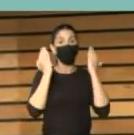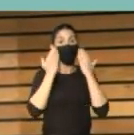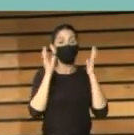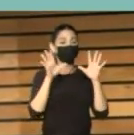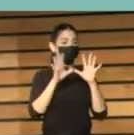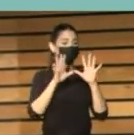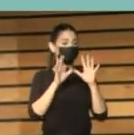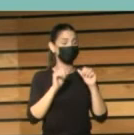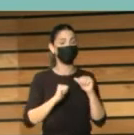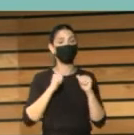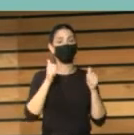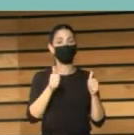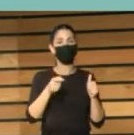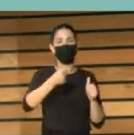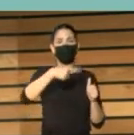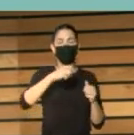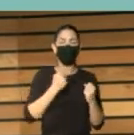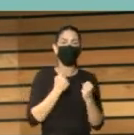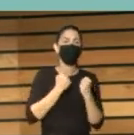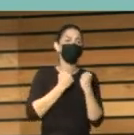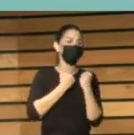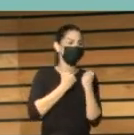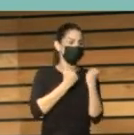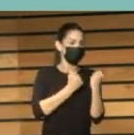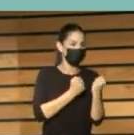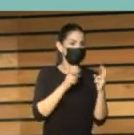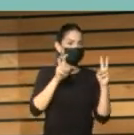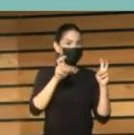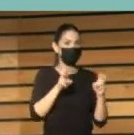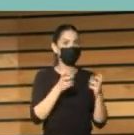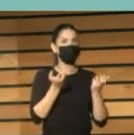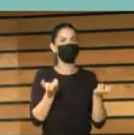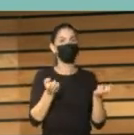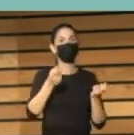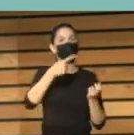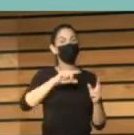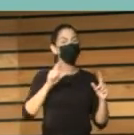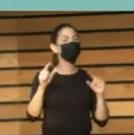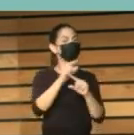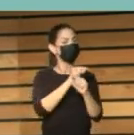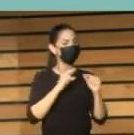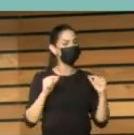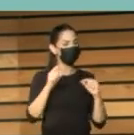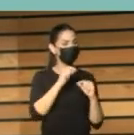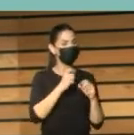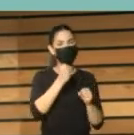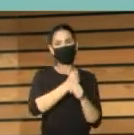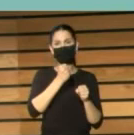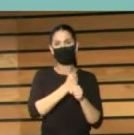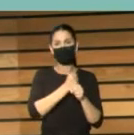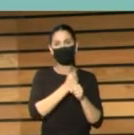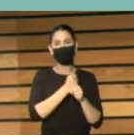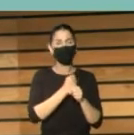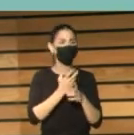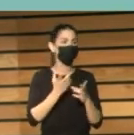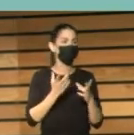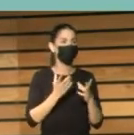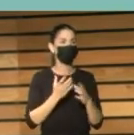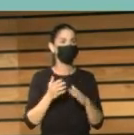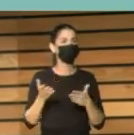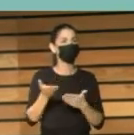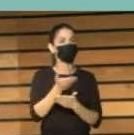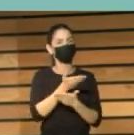empujamos para que esto se pudiera celebrar en Canarias porque sabíamos que este debate, este trabajo colectivo también nos iba a ayudar